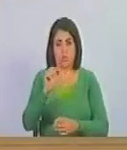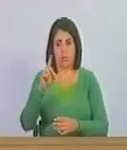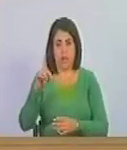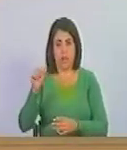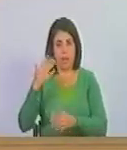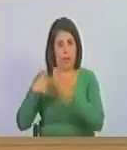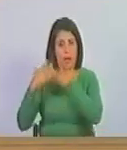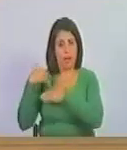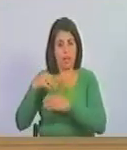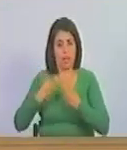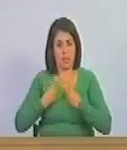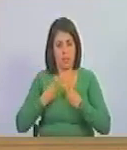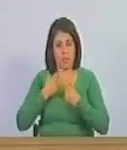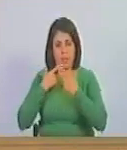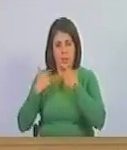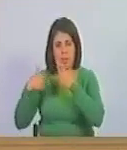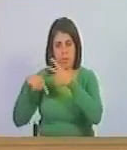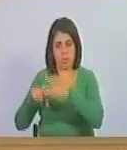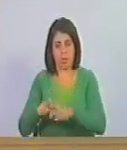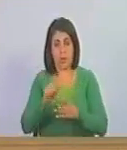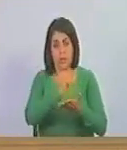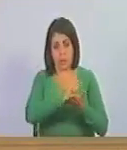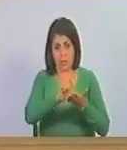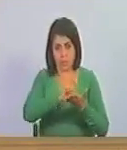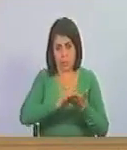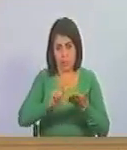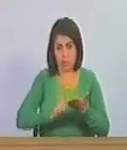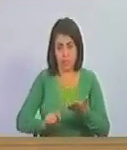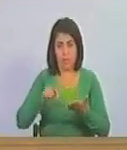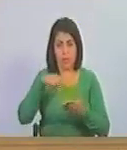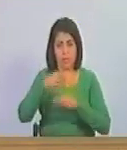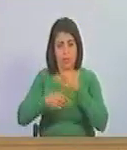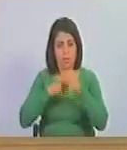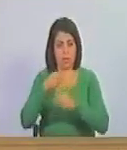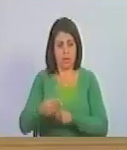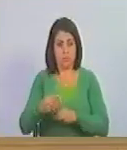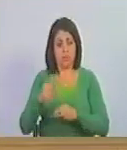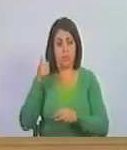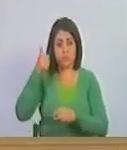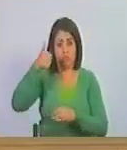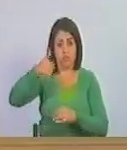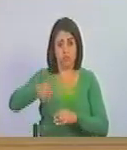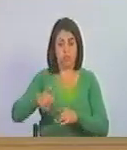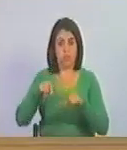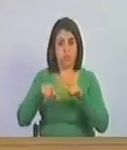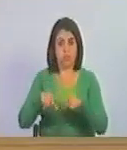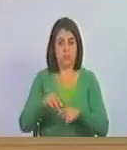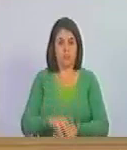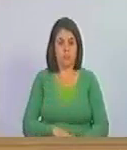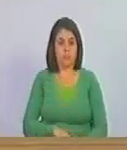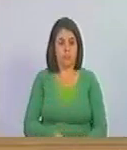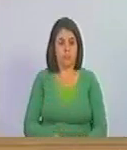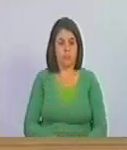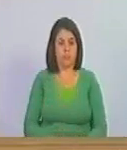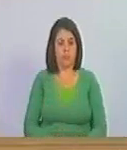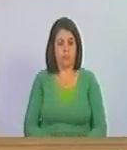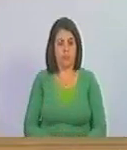los capitantes y los viejos cronistas Aguado y Simón que generosamente inmortalizó el Zamorano